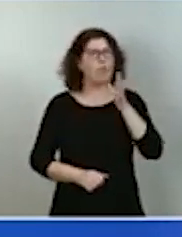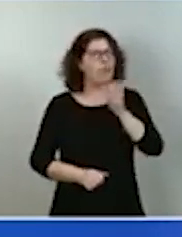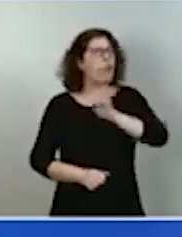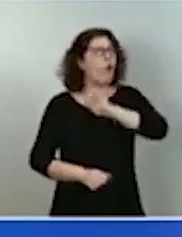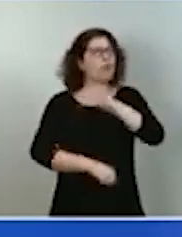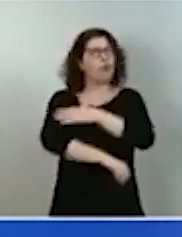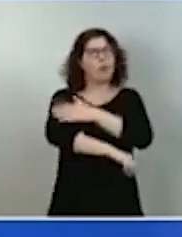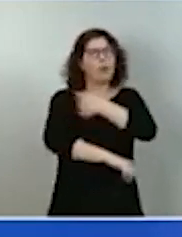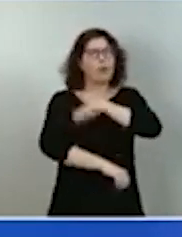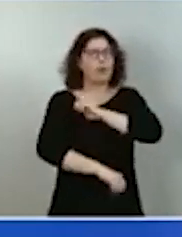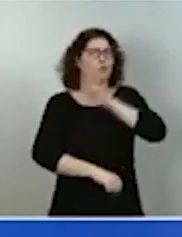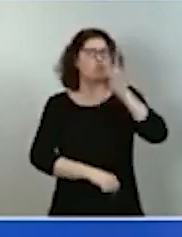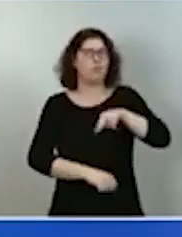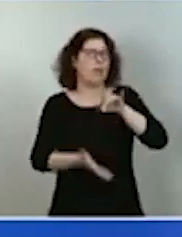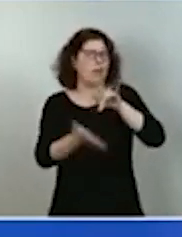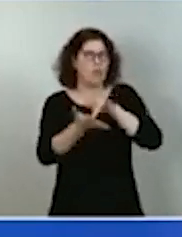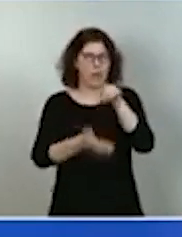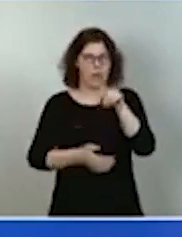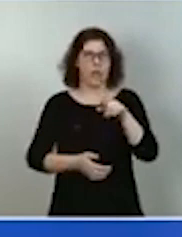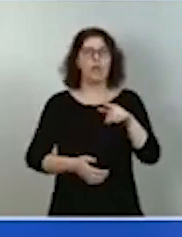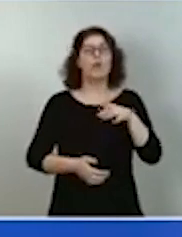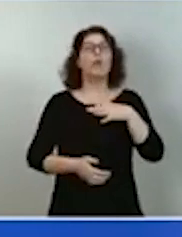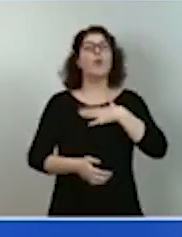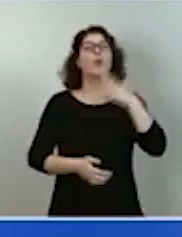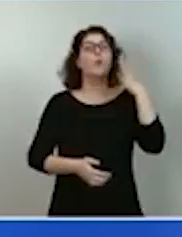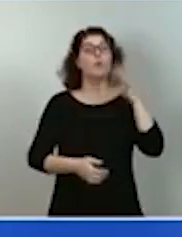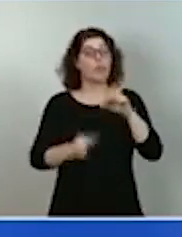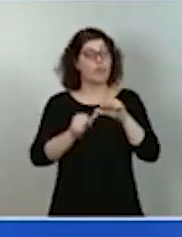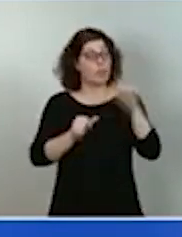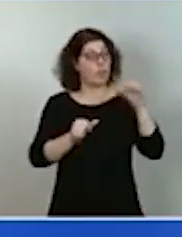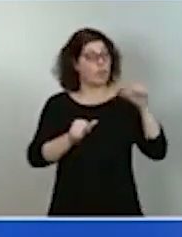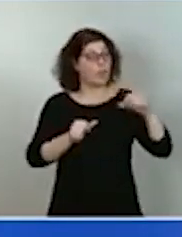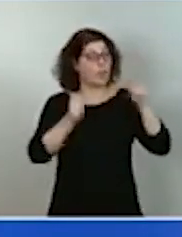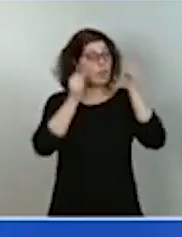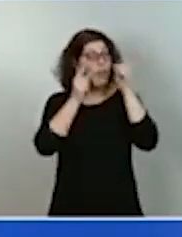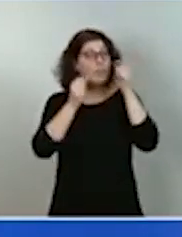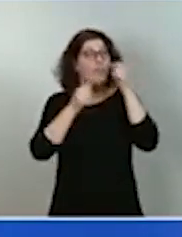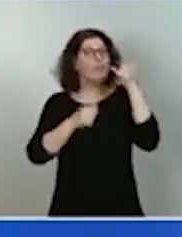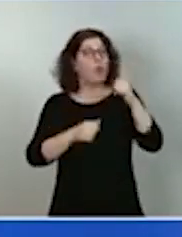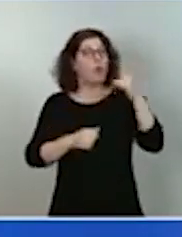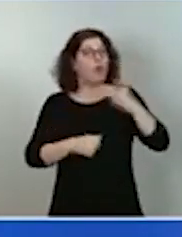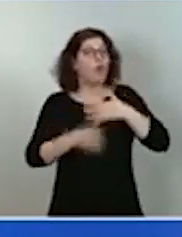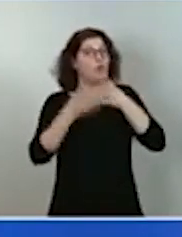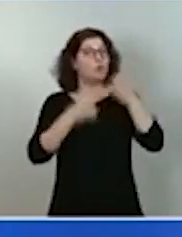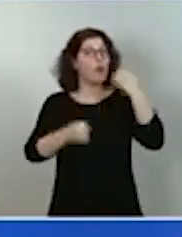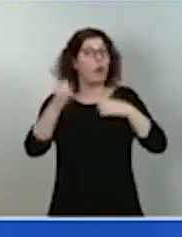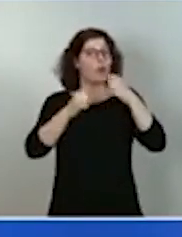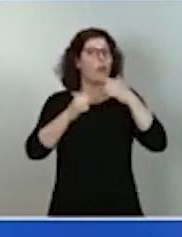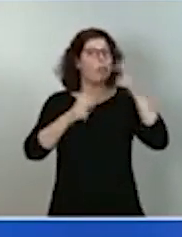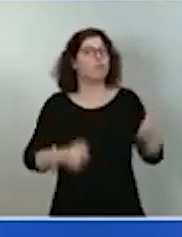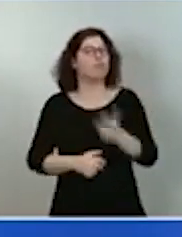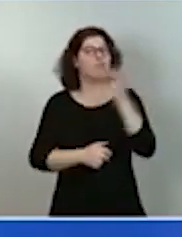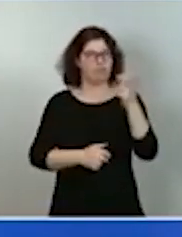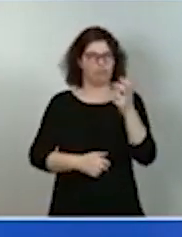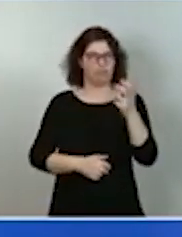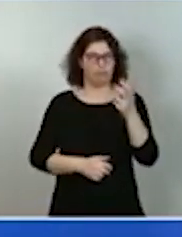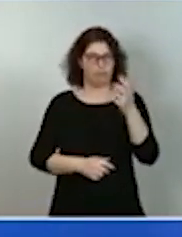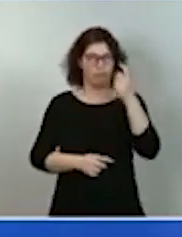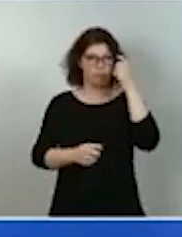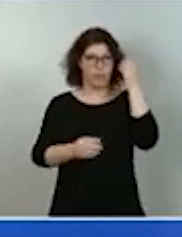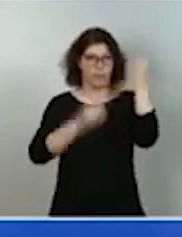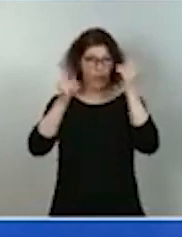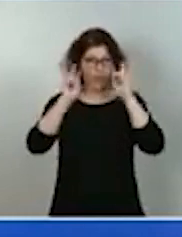de corregir las deficiencias en la estructura económica de nuestro país. Una reflexión como vicepresidente de